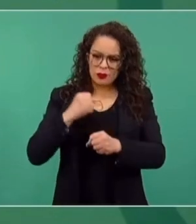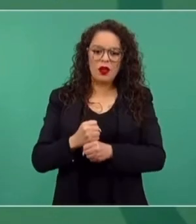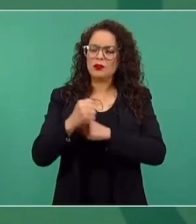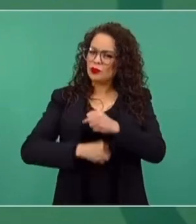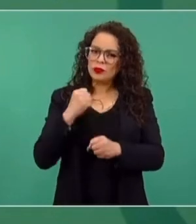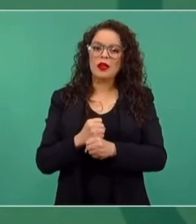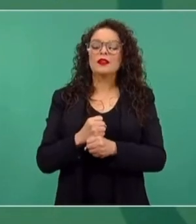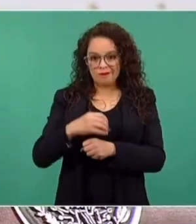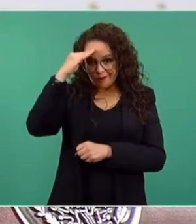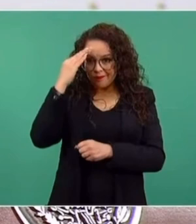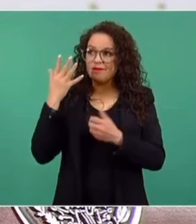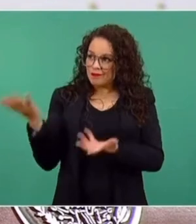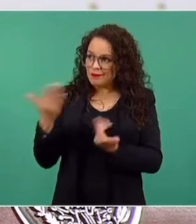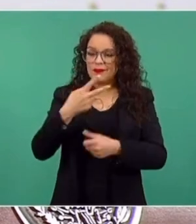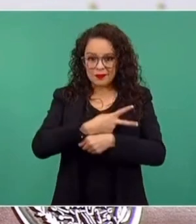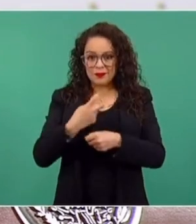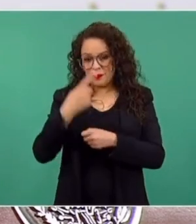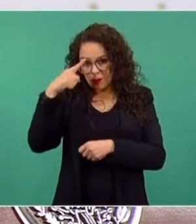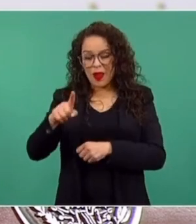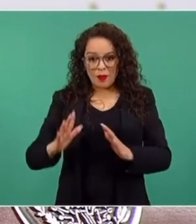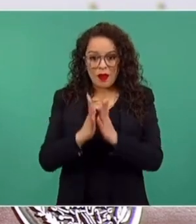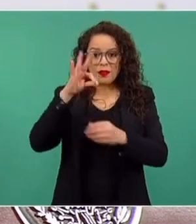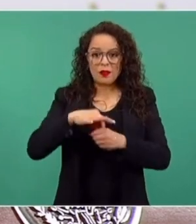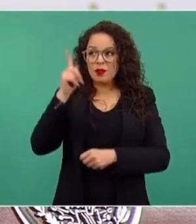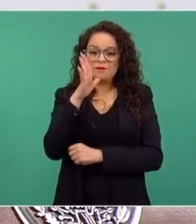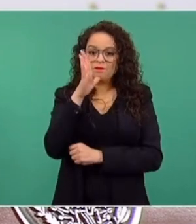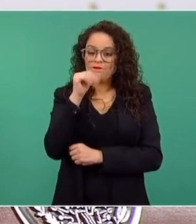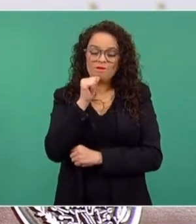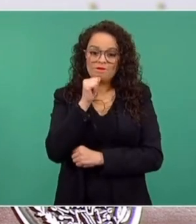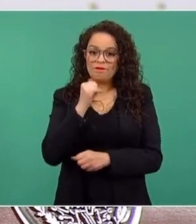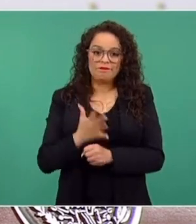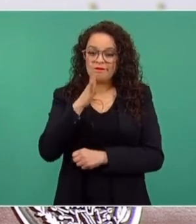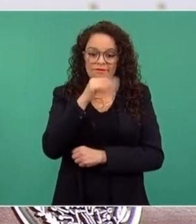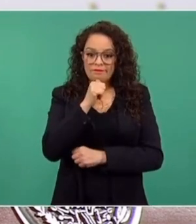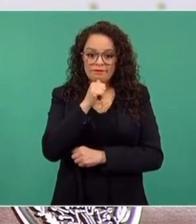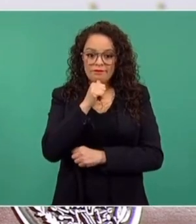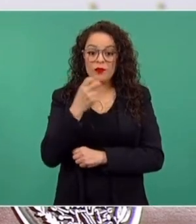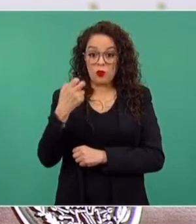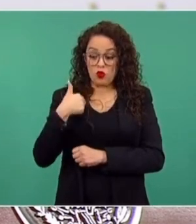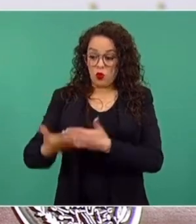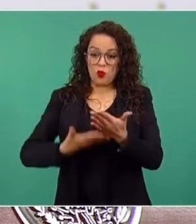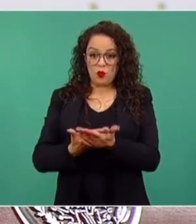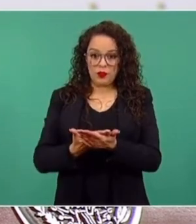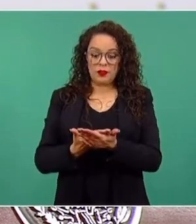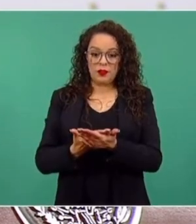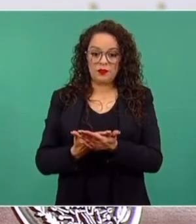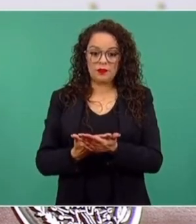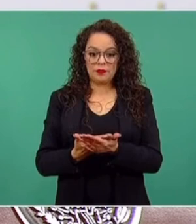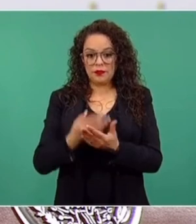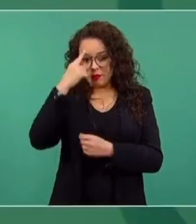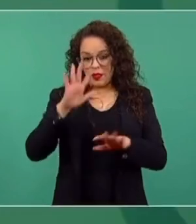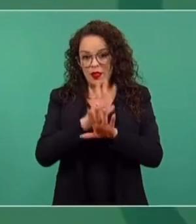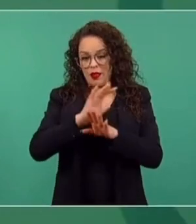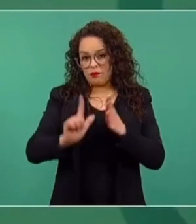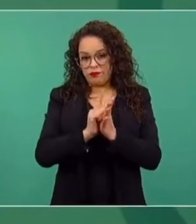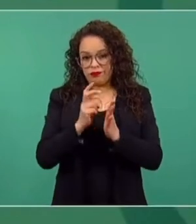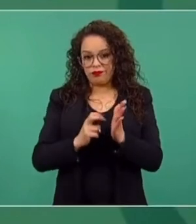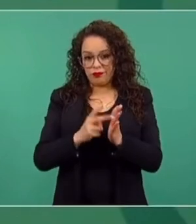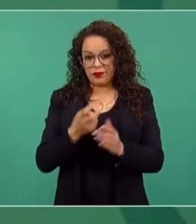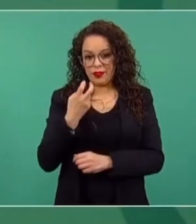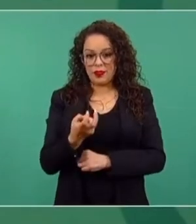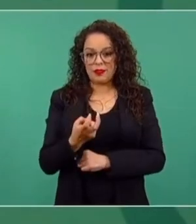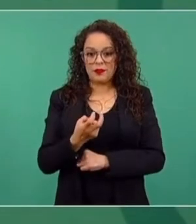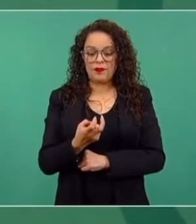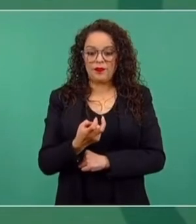que participen y no pueden hacerlo. Entonces, en la iniciativa de reforma que voy a enviar para